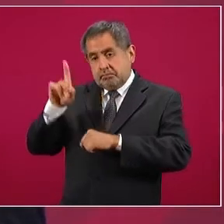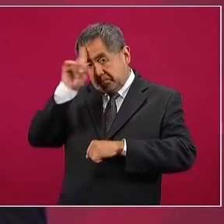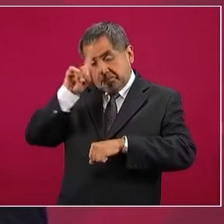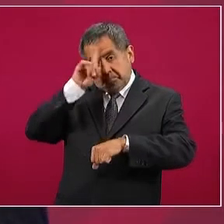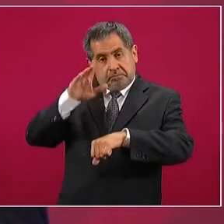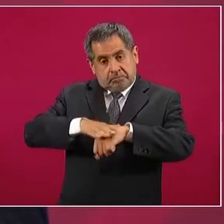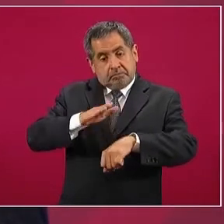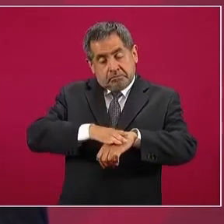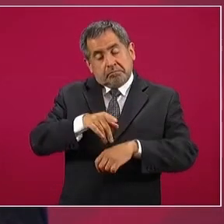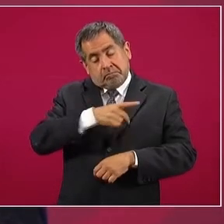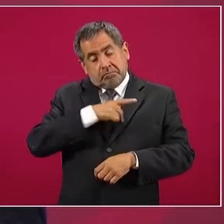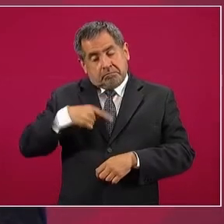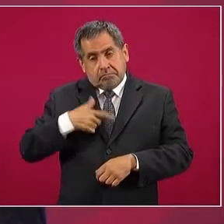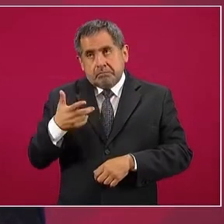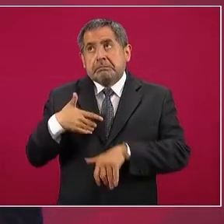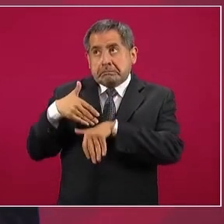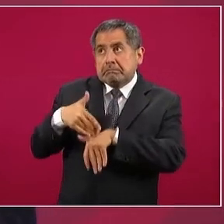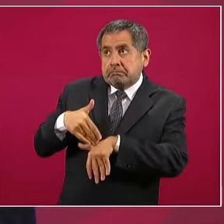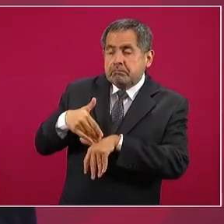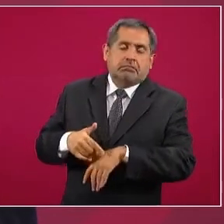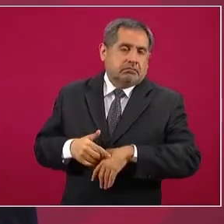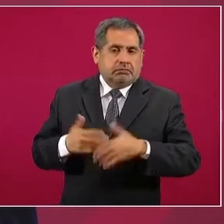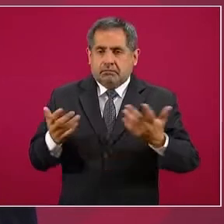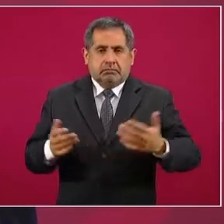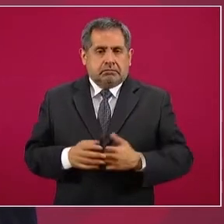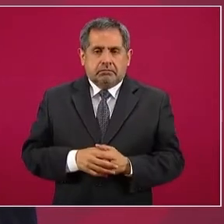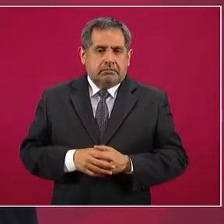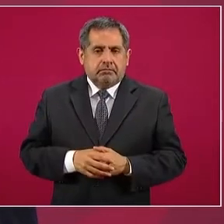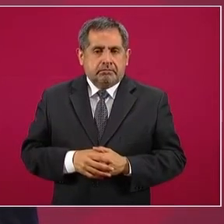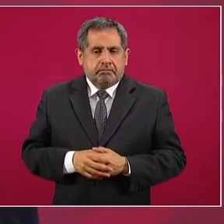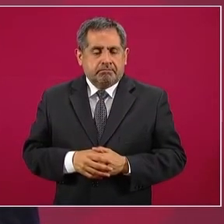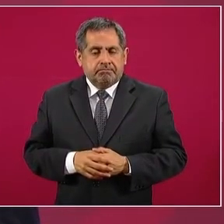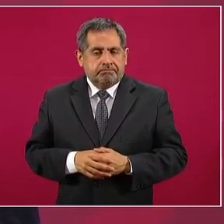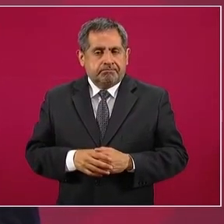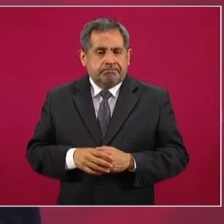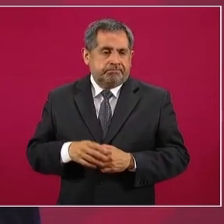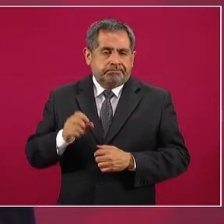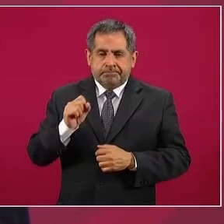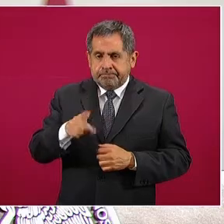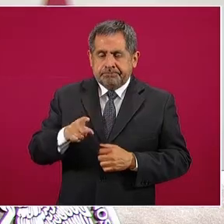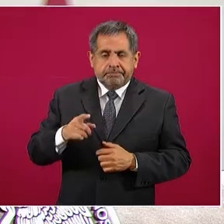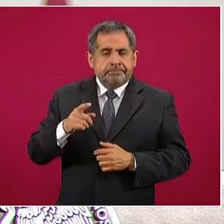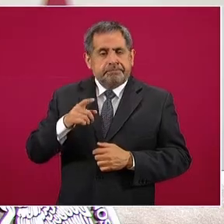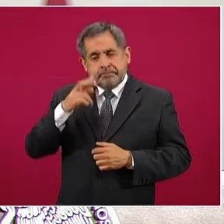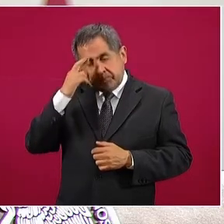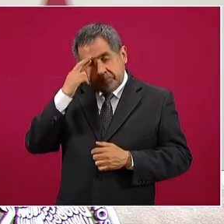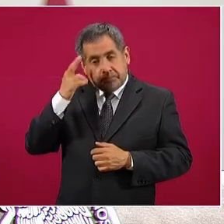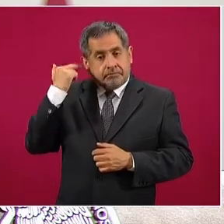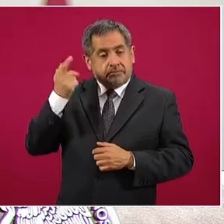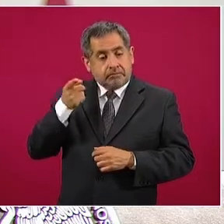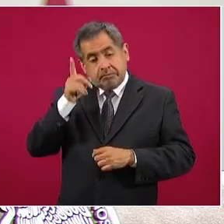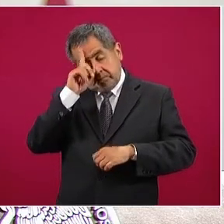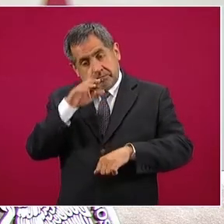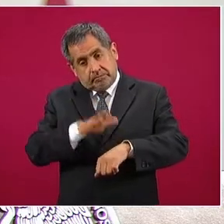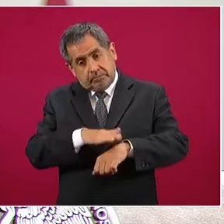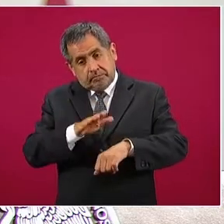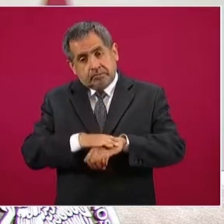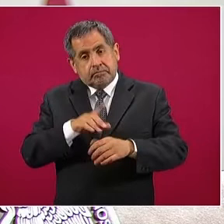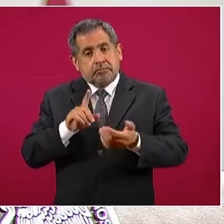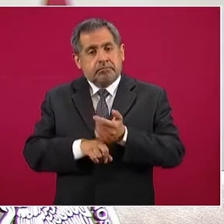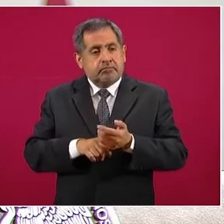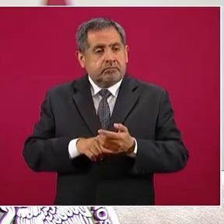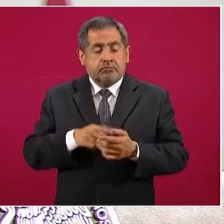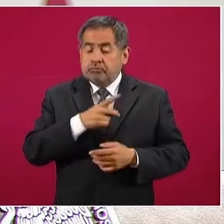internacionales, como también la recomendación de